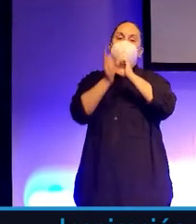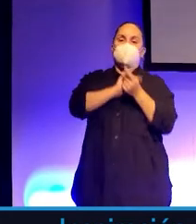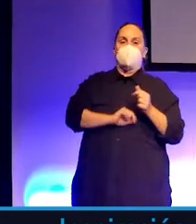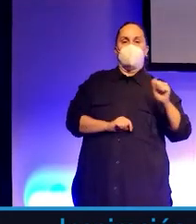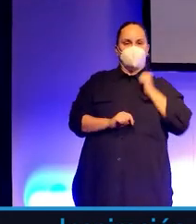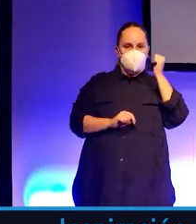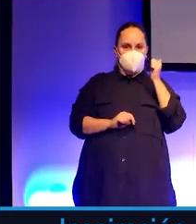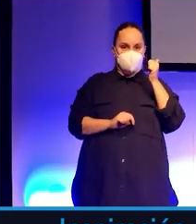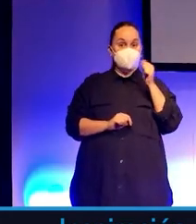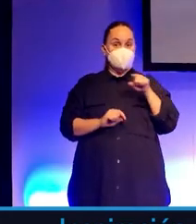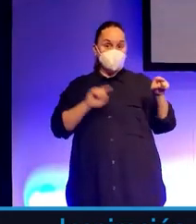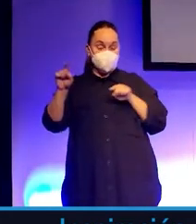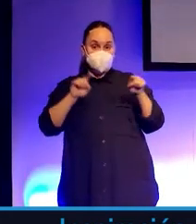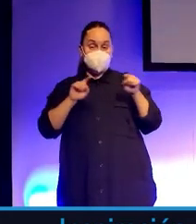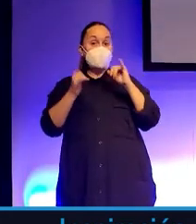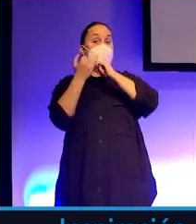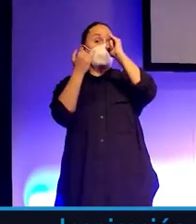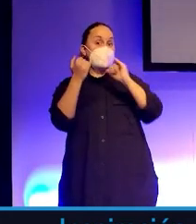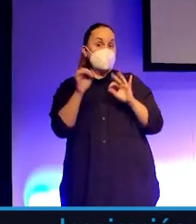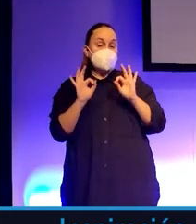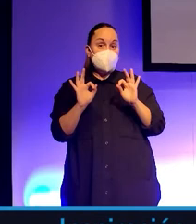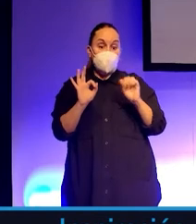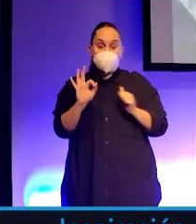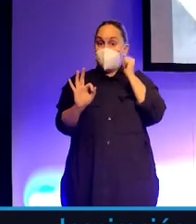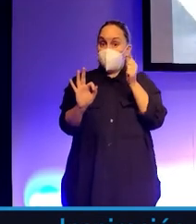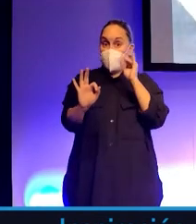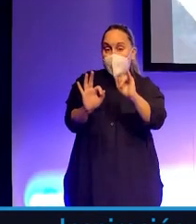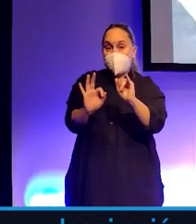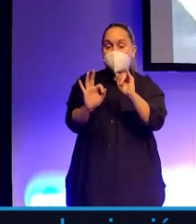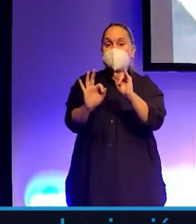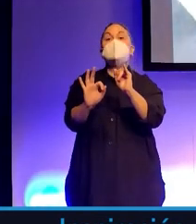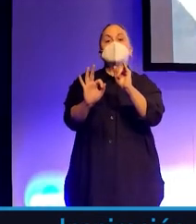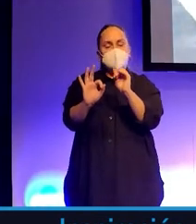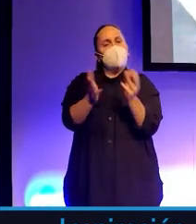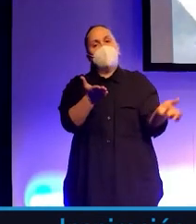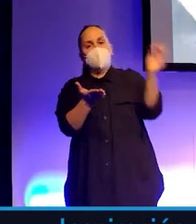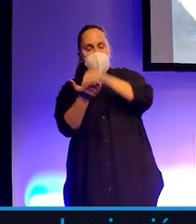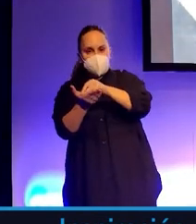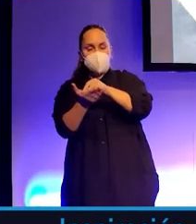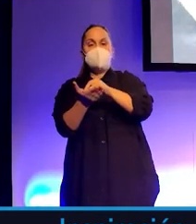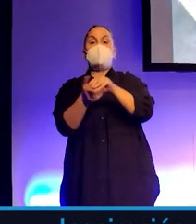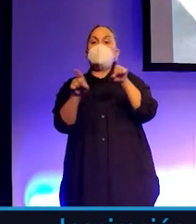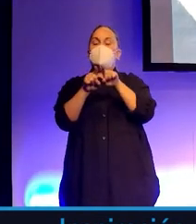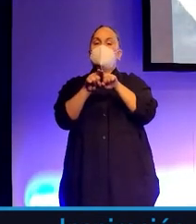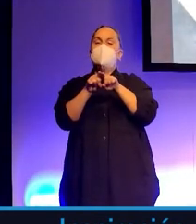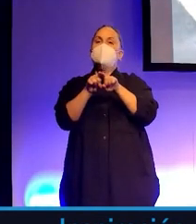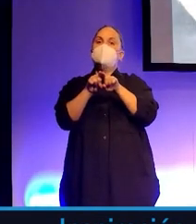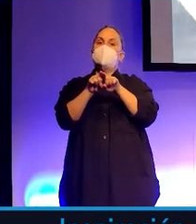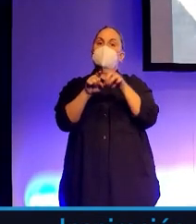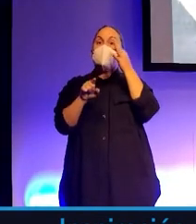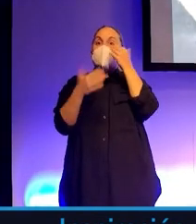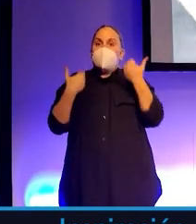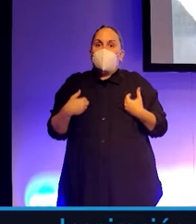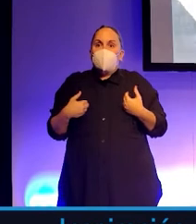problema o esta crisis, o mejor dicho, dentro de esta oportunidad, surge nuevamente la reconexión con lo